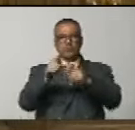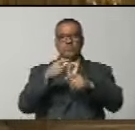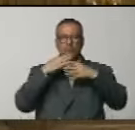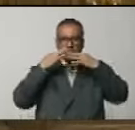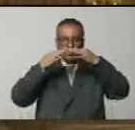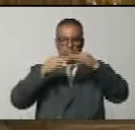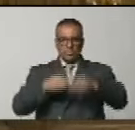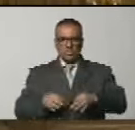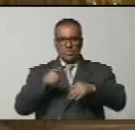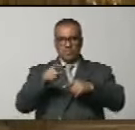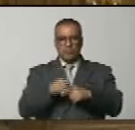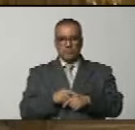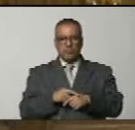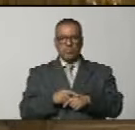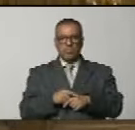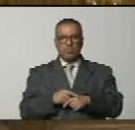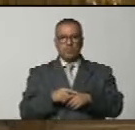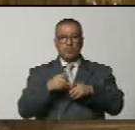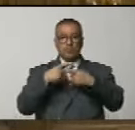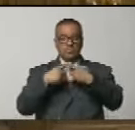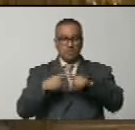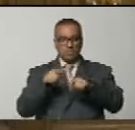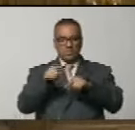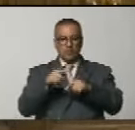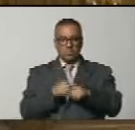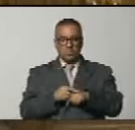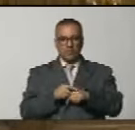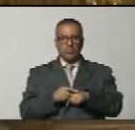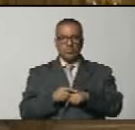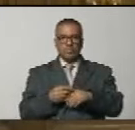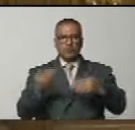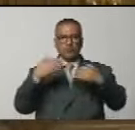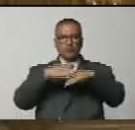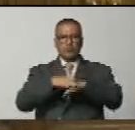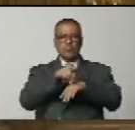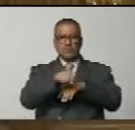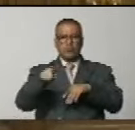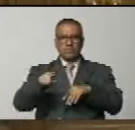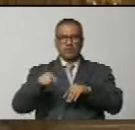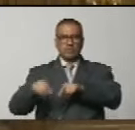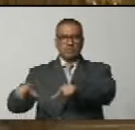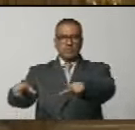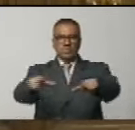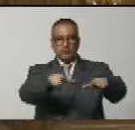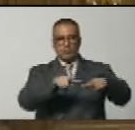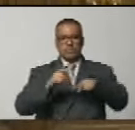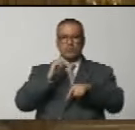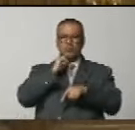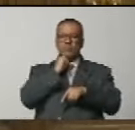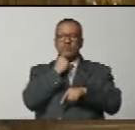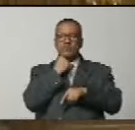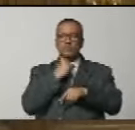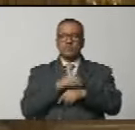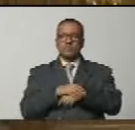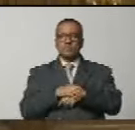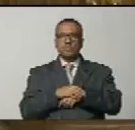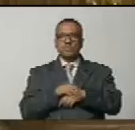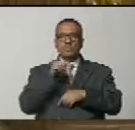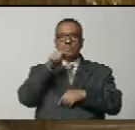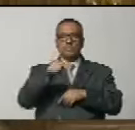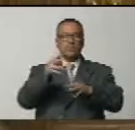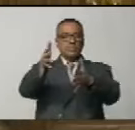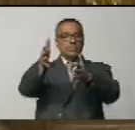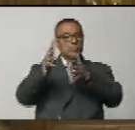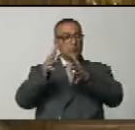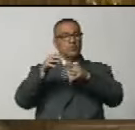garante de la independencia e integridad territorial de Rusia. Que este